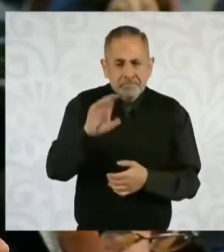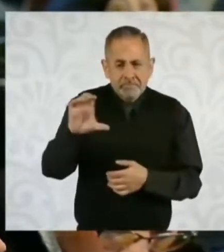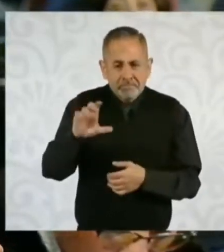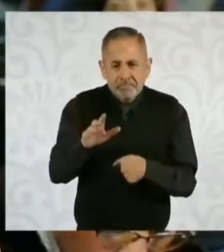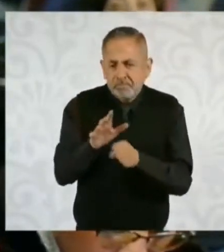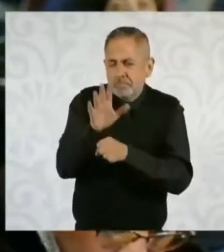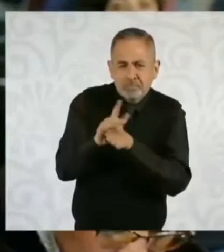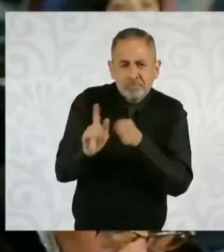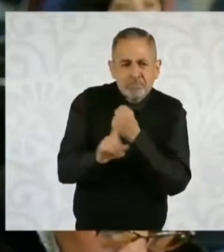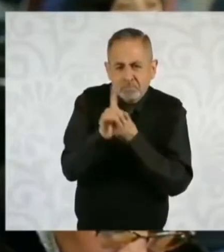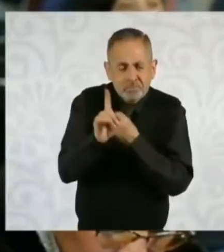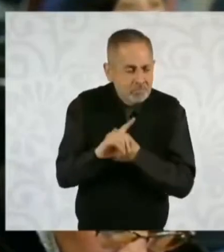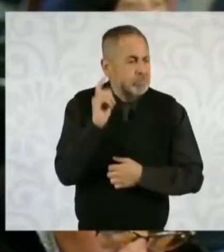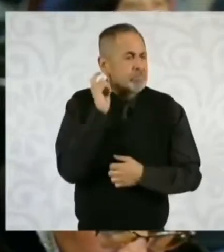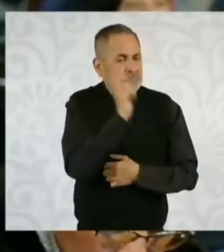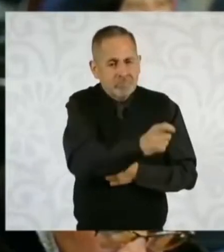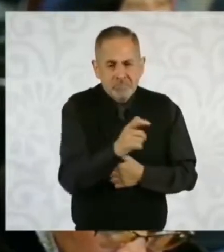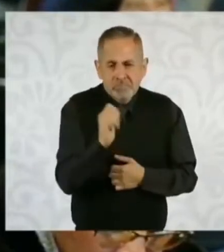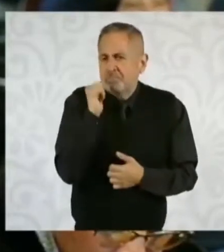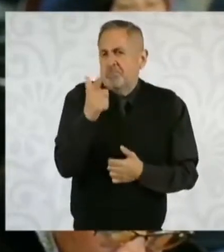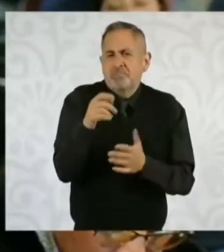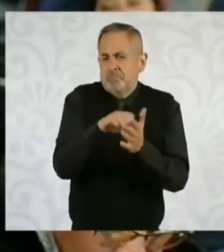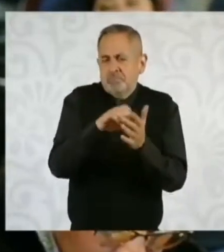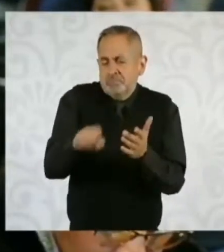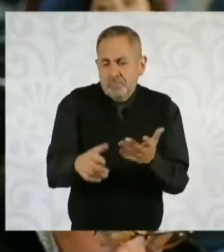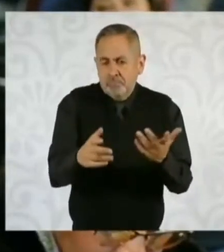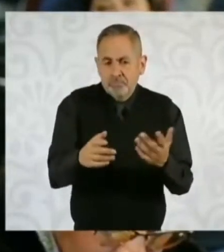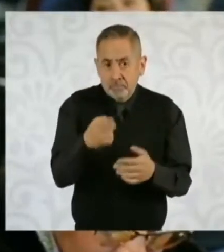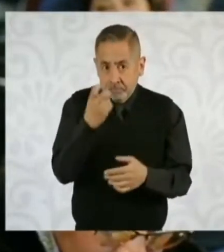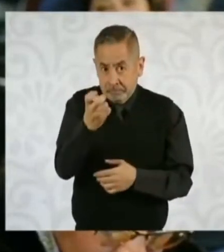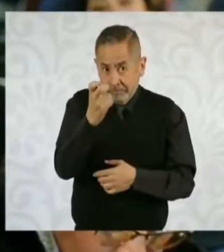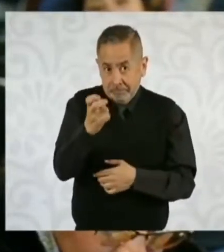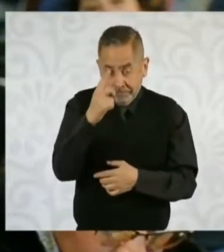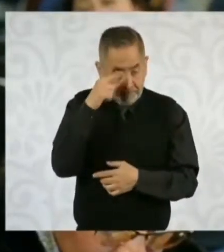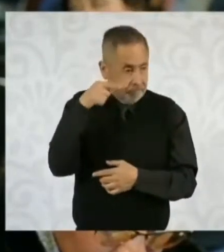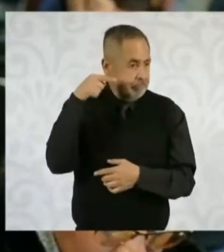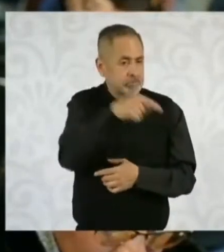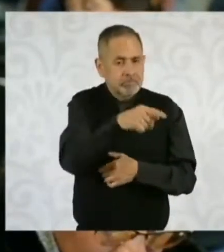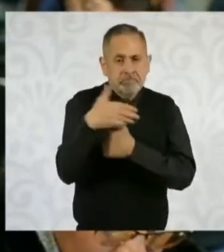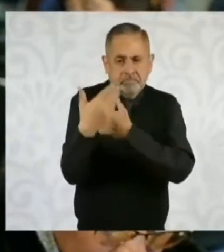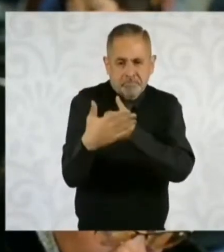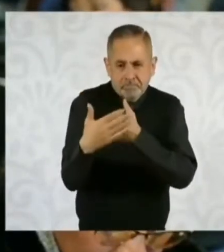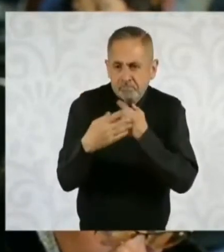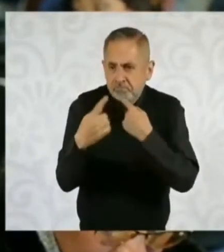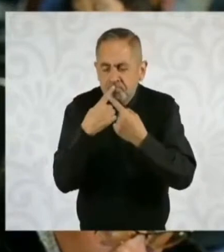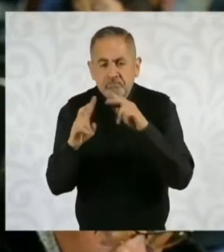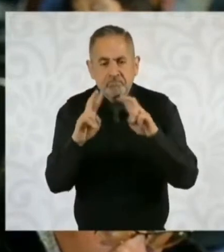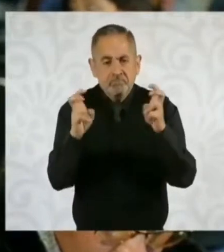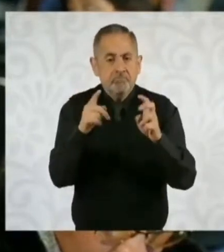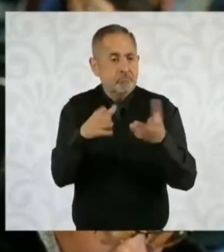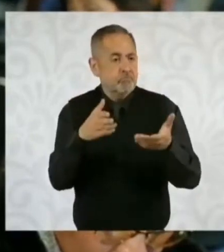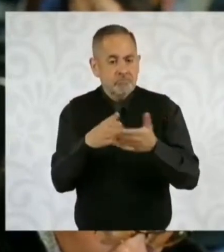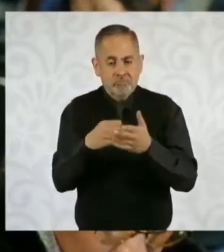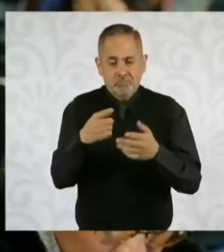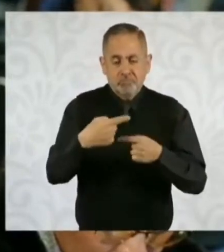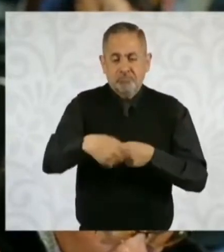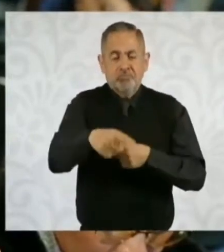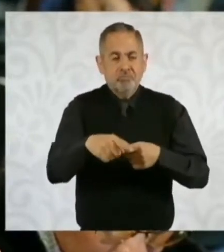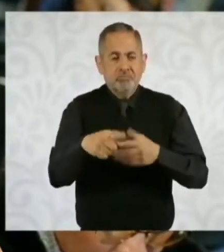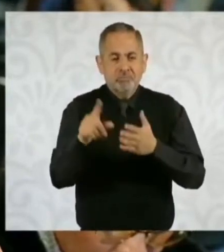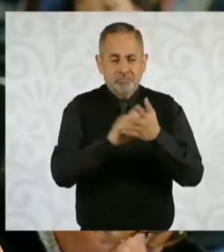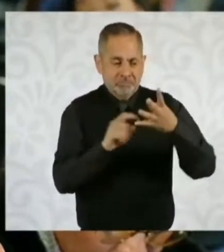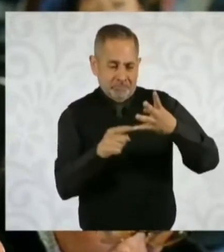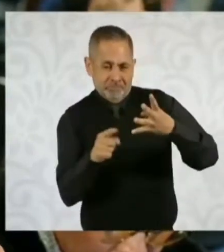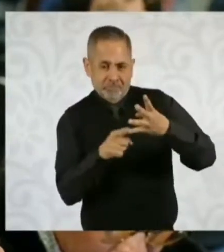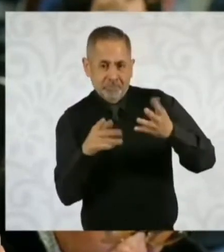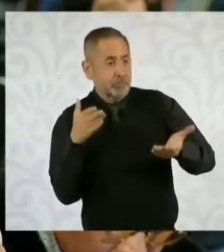problemas se ha encontrado, algunos ejemplos, y si este va a ser tema a tratar ahora que vaya a fin de mes a Baja California. No